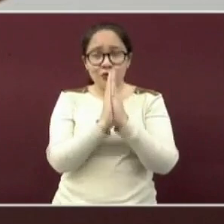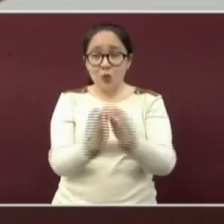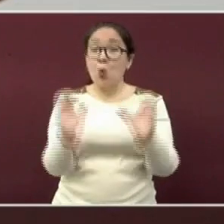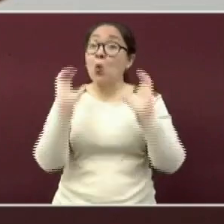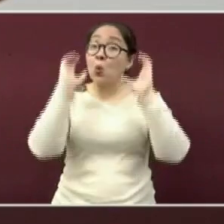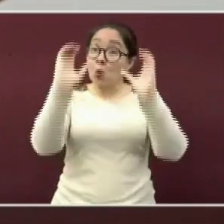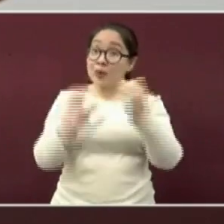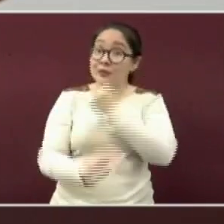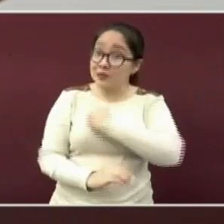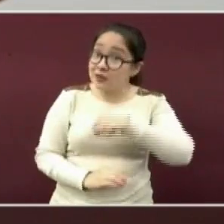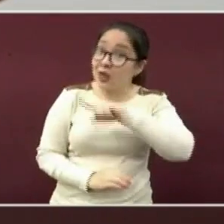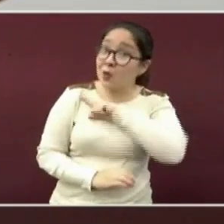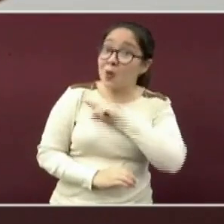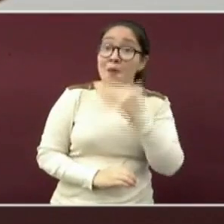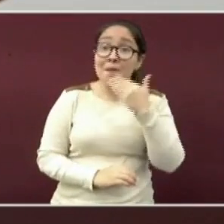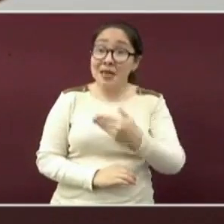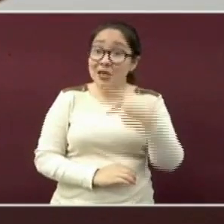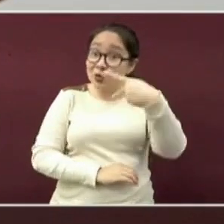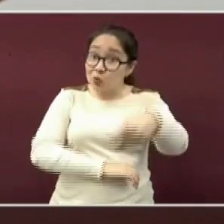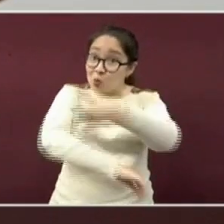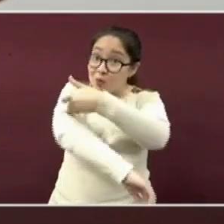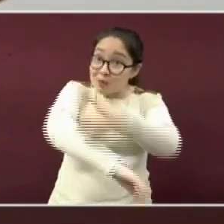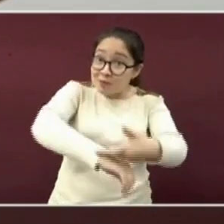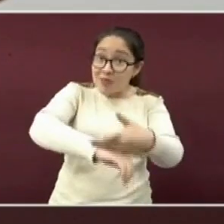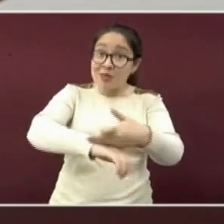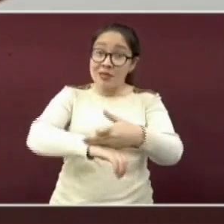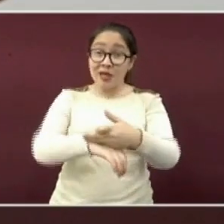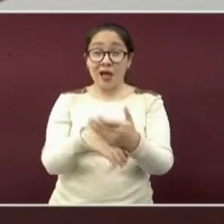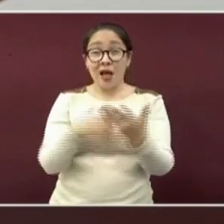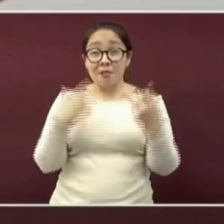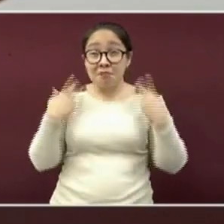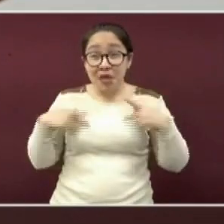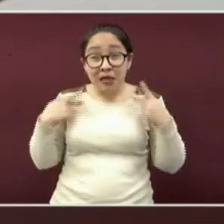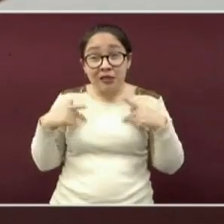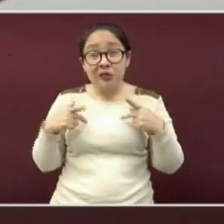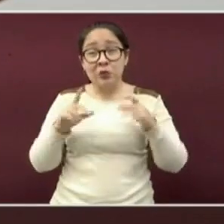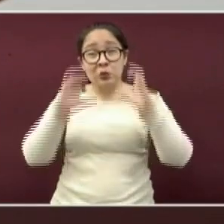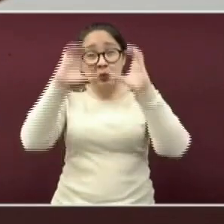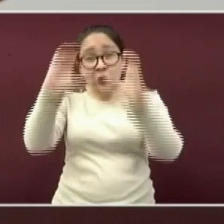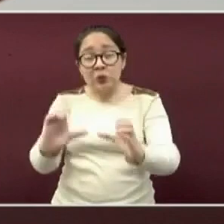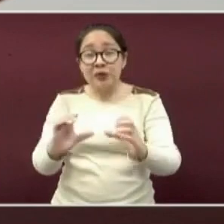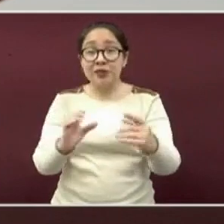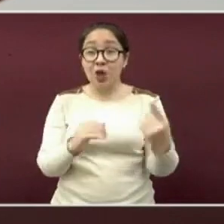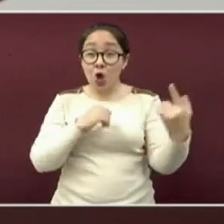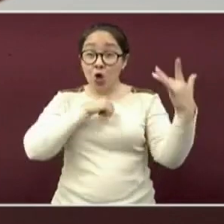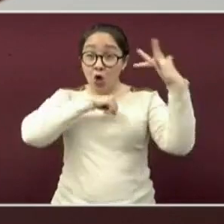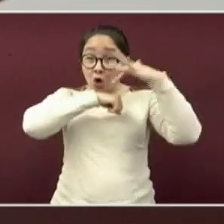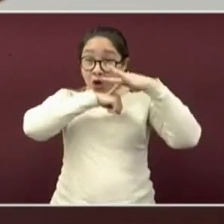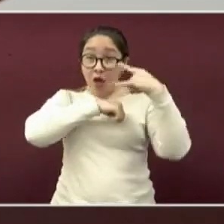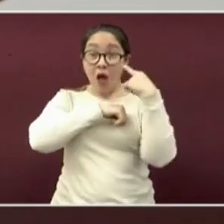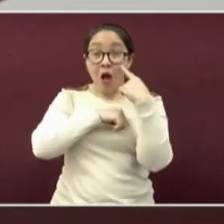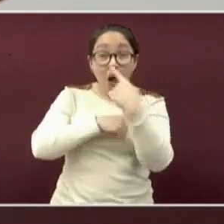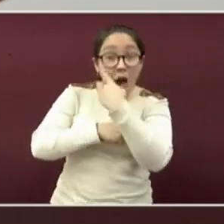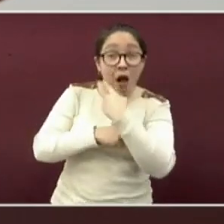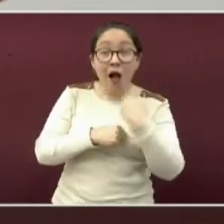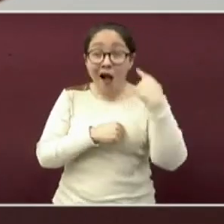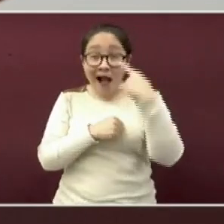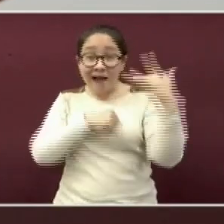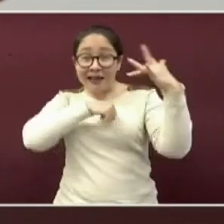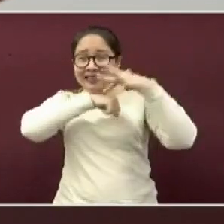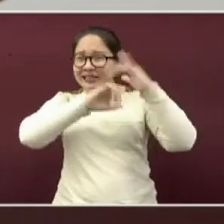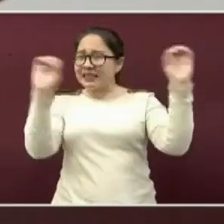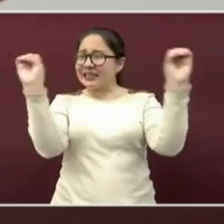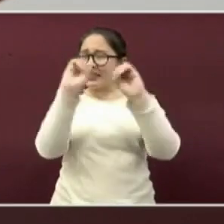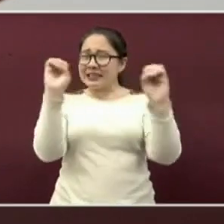cuídese. Cuide a los suyos. Evite tocarse los ojos, nariz y boca. Recuerde